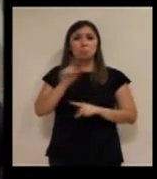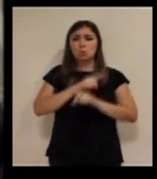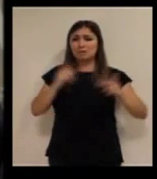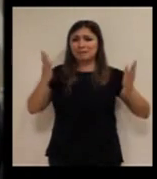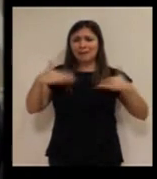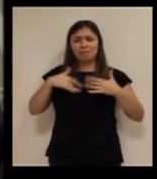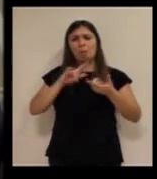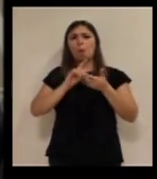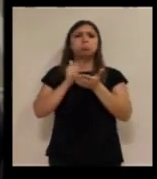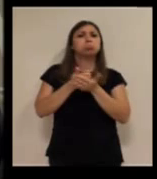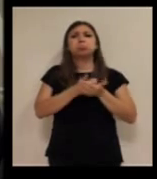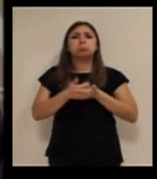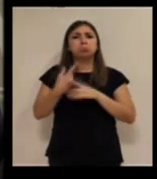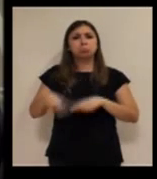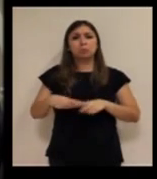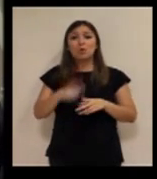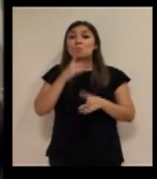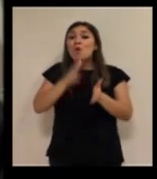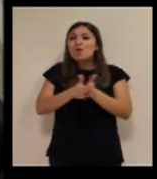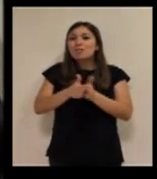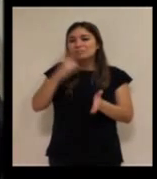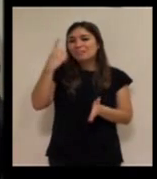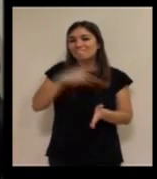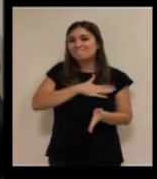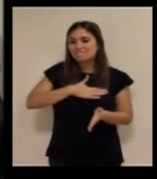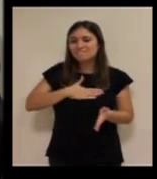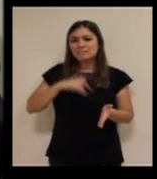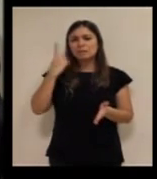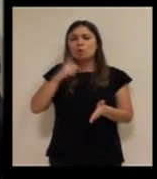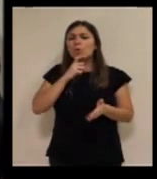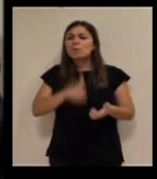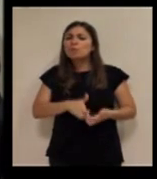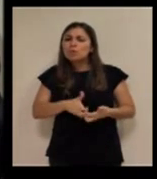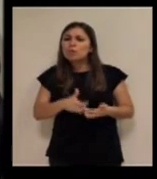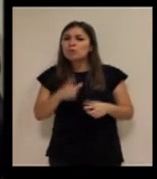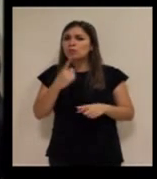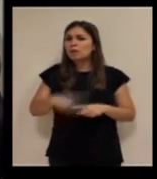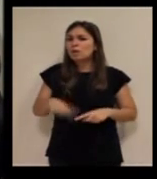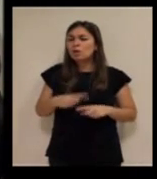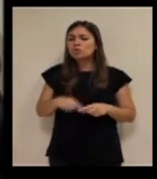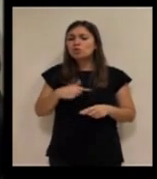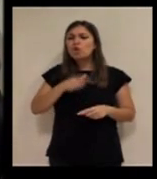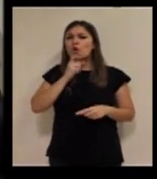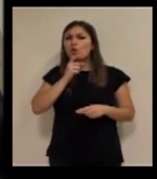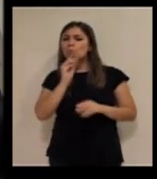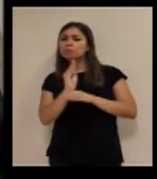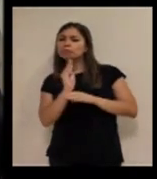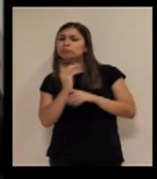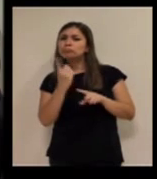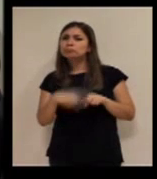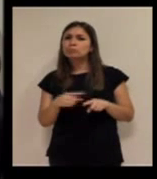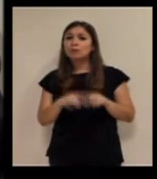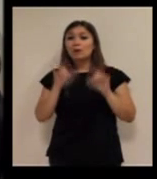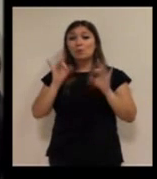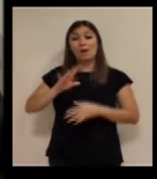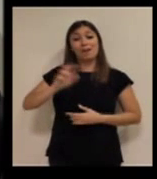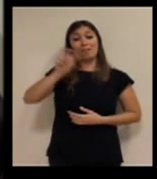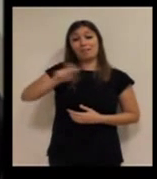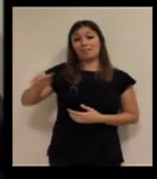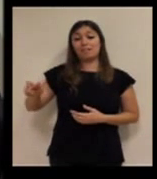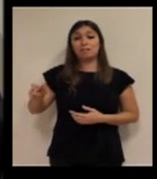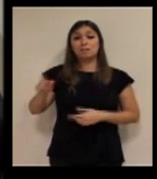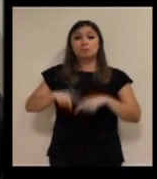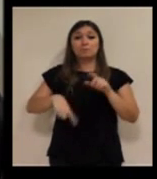porque tiene una motivación para usarla, para saber cómo funciona, para saber cómo la tiene que mantener, igual que hay gente que